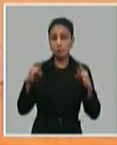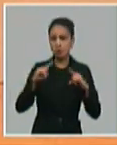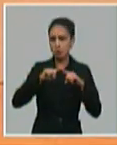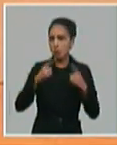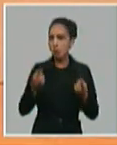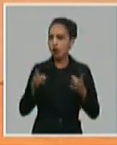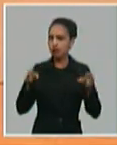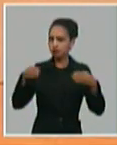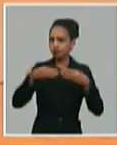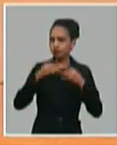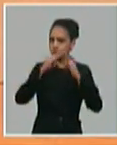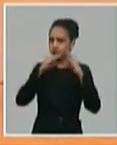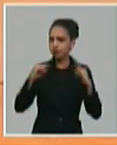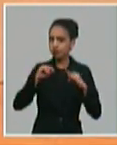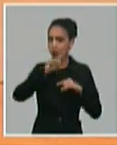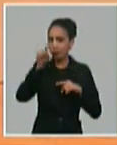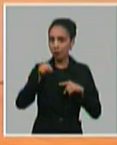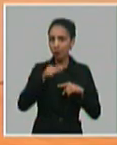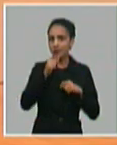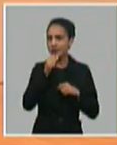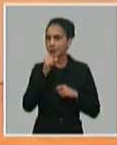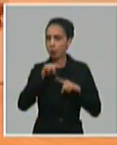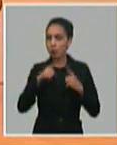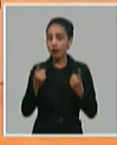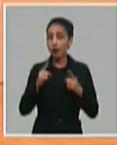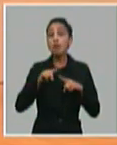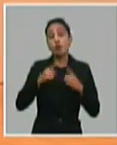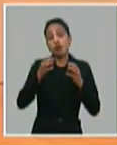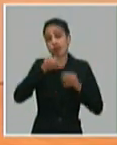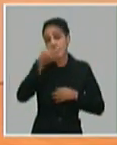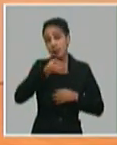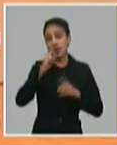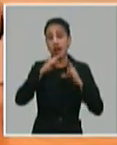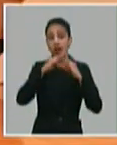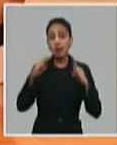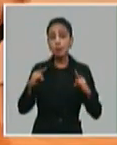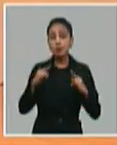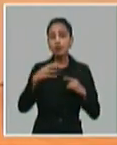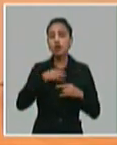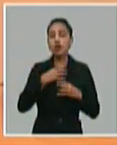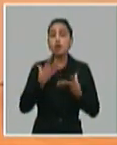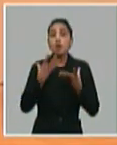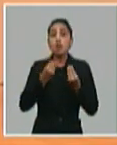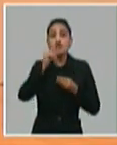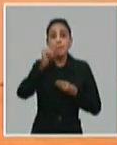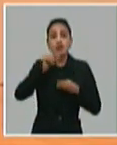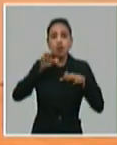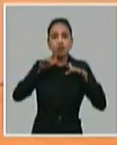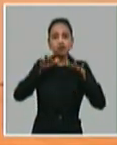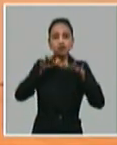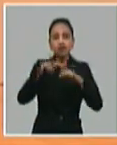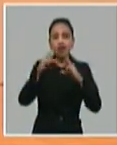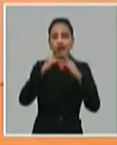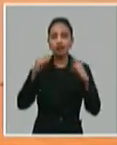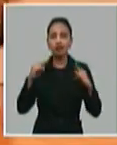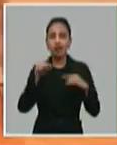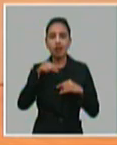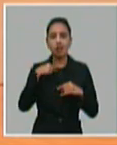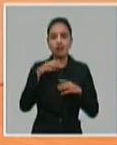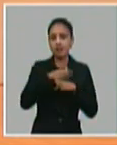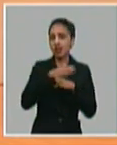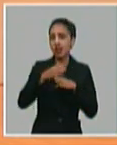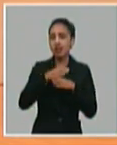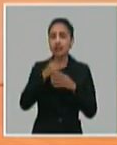bueno, ¿por qué cerramos campismo? Bueno, realmente campismo conlleva un gran movimiento masivo de diferentes